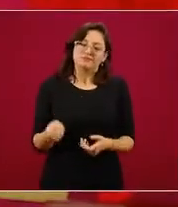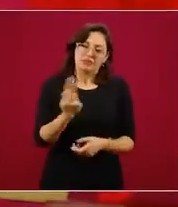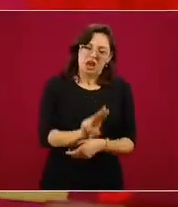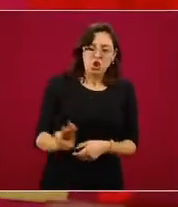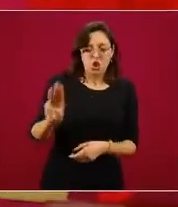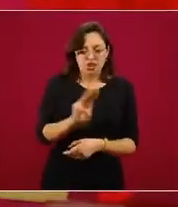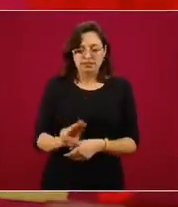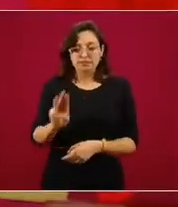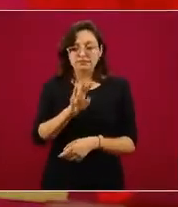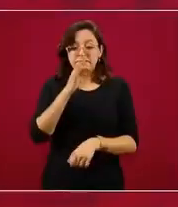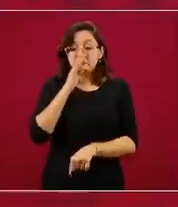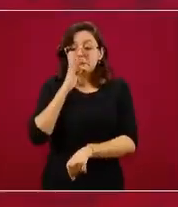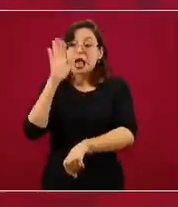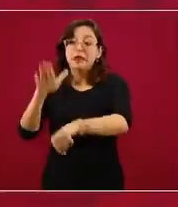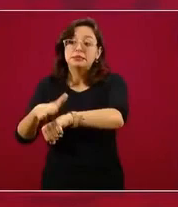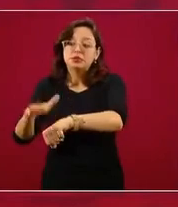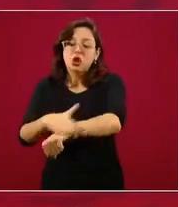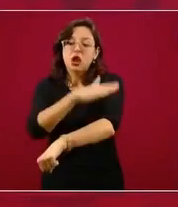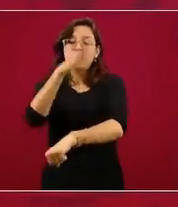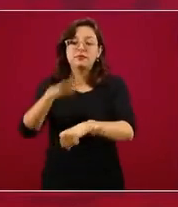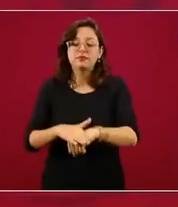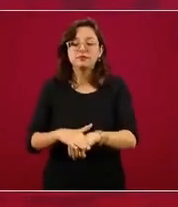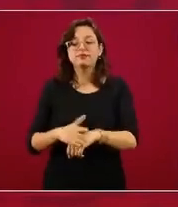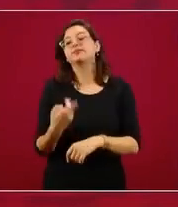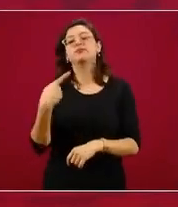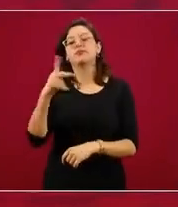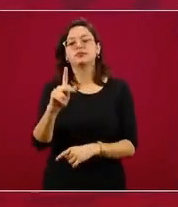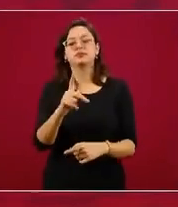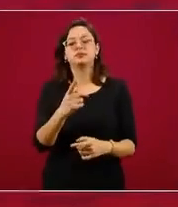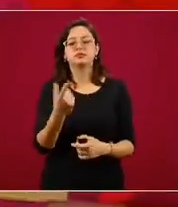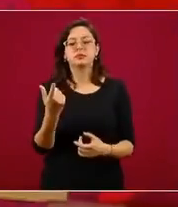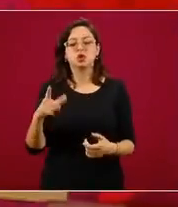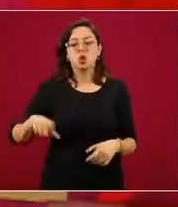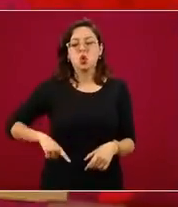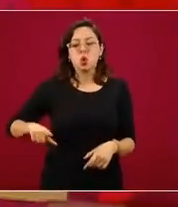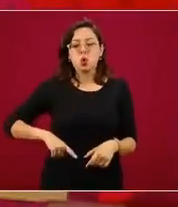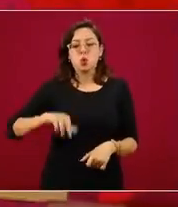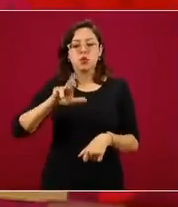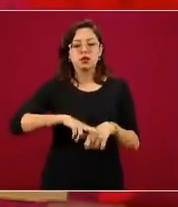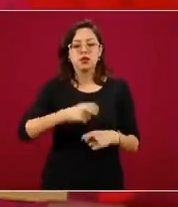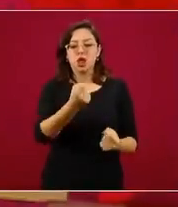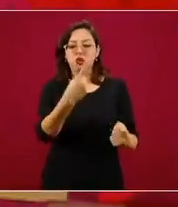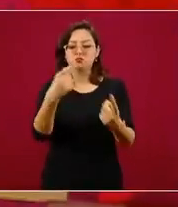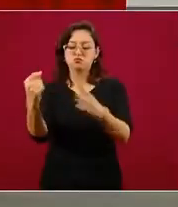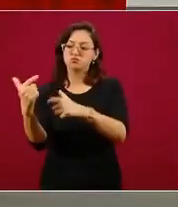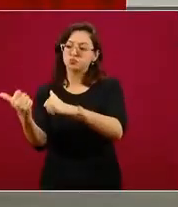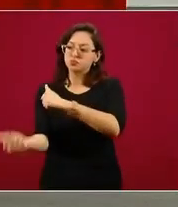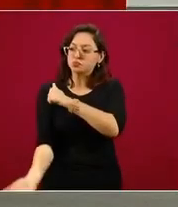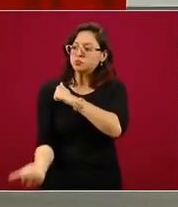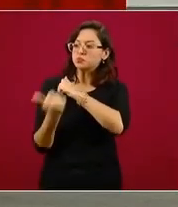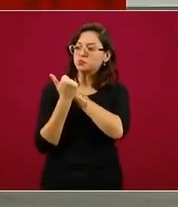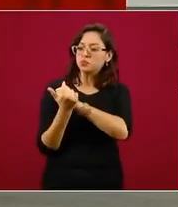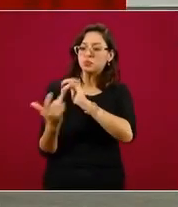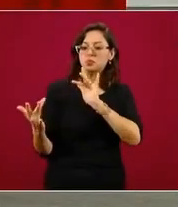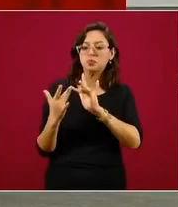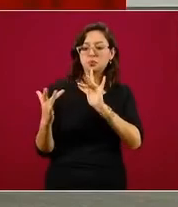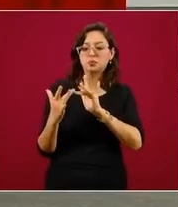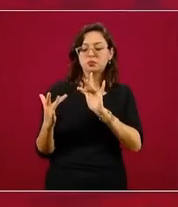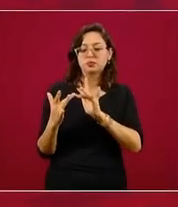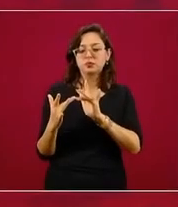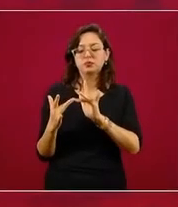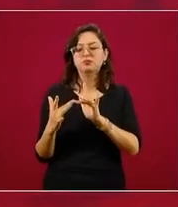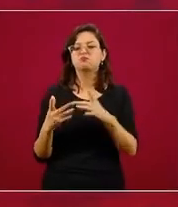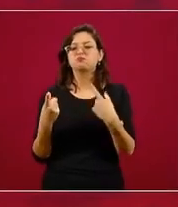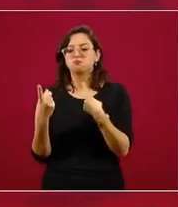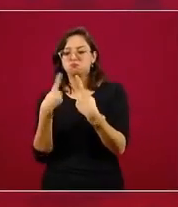miércoles, pero algunos de los gobernadores nos buscaron, como se acordó, ese es el mecanismo, y entonces tuvimos